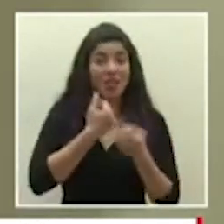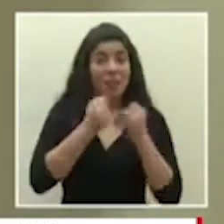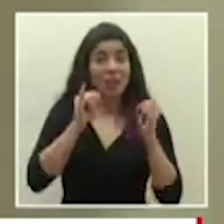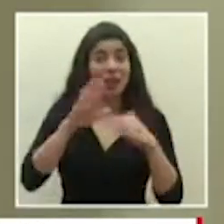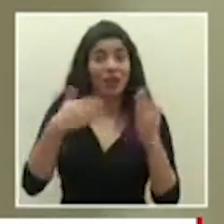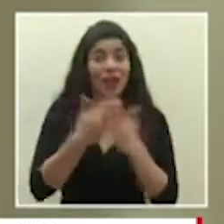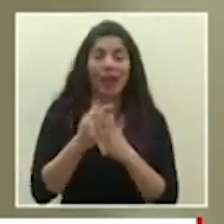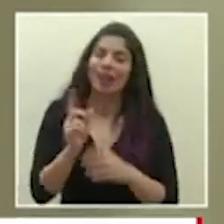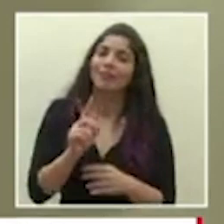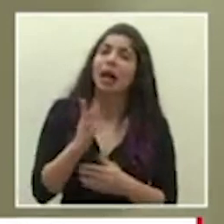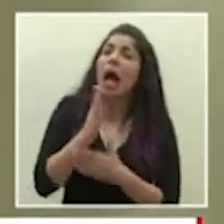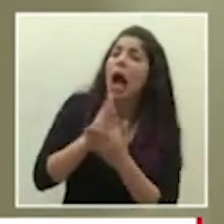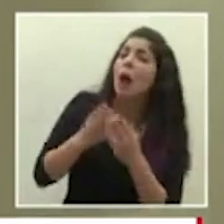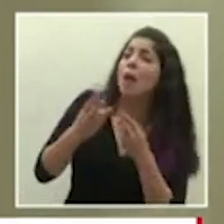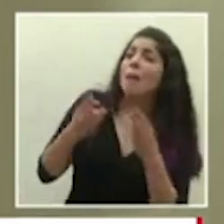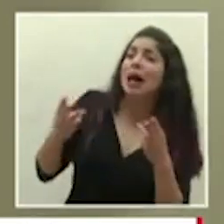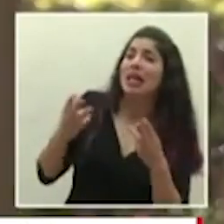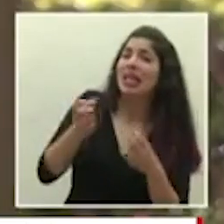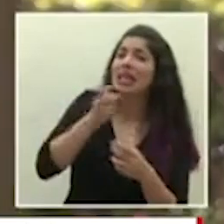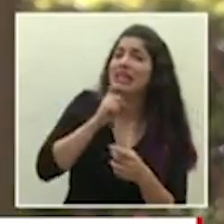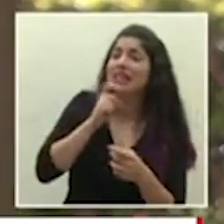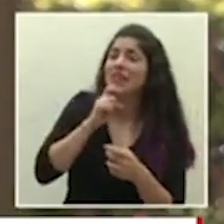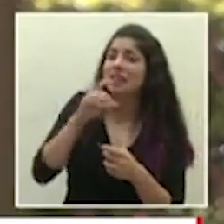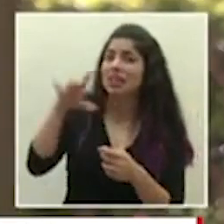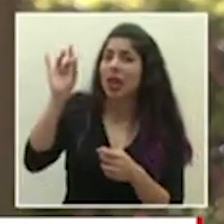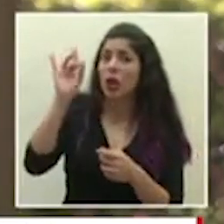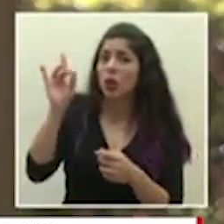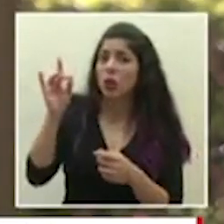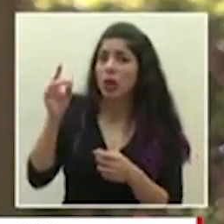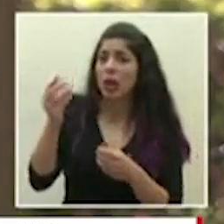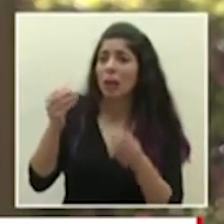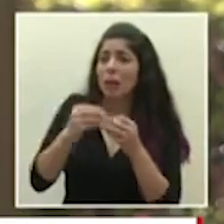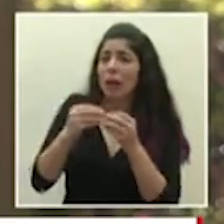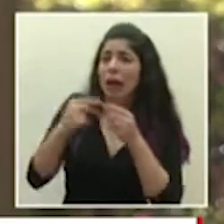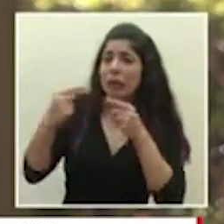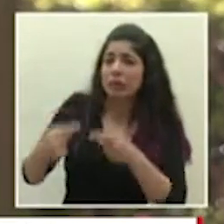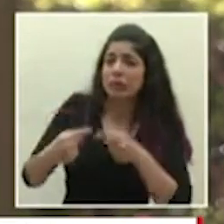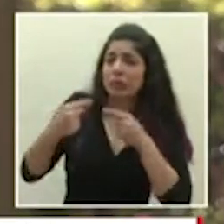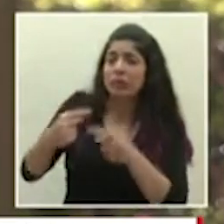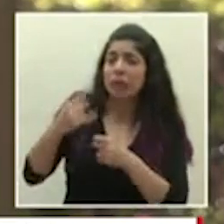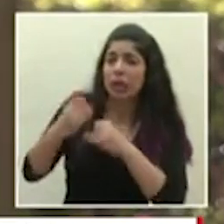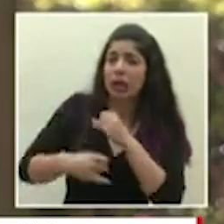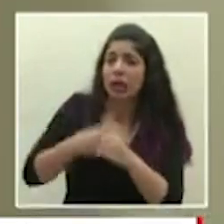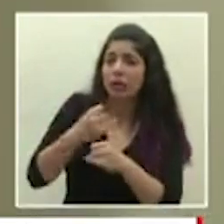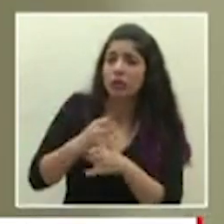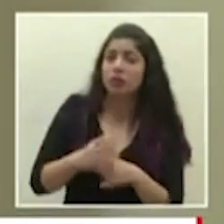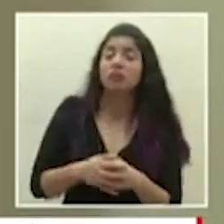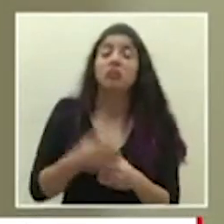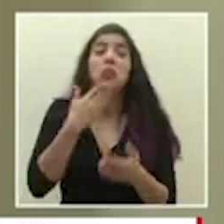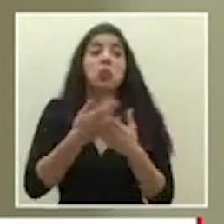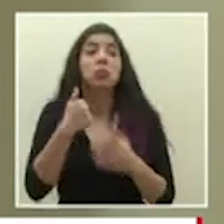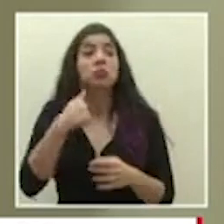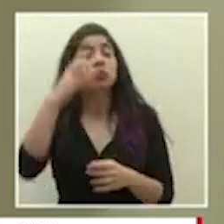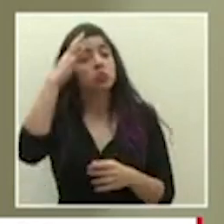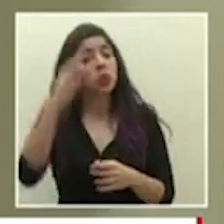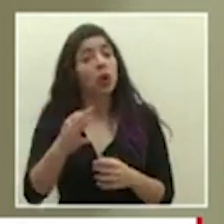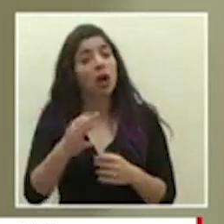y hay algún insumo específico que nos esté costando más conseguir que nos haya dado más lucha a nivel internacional bueno yo creo que